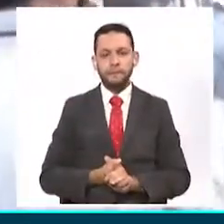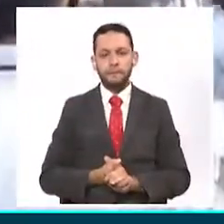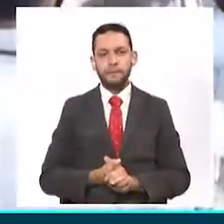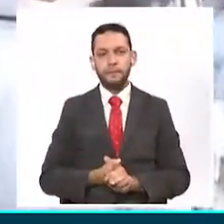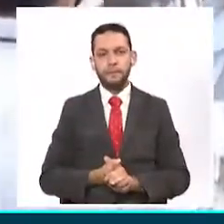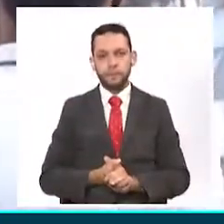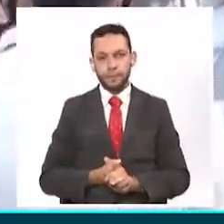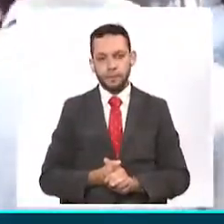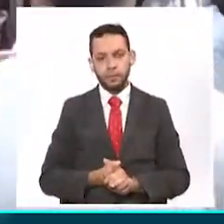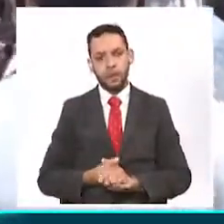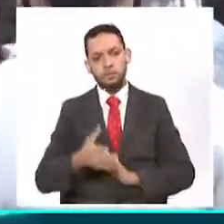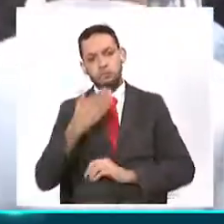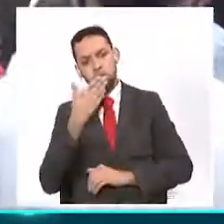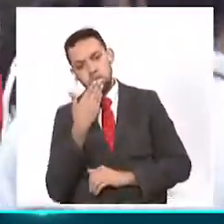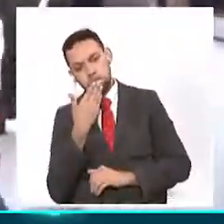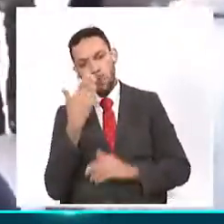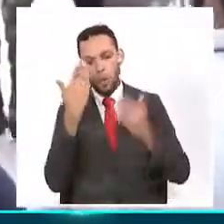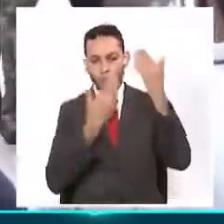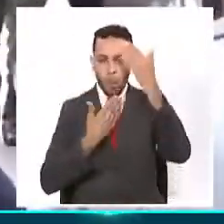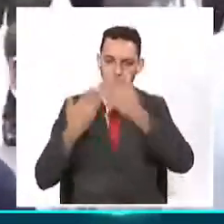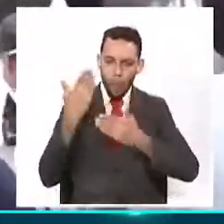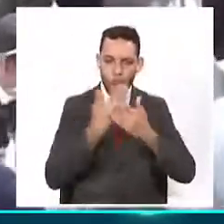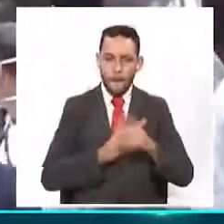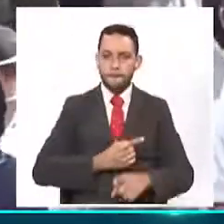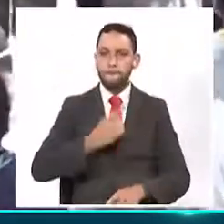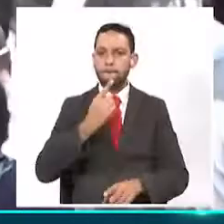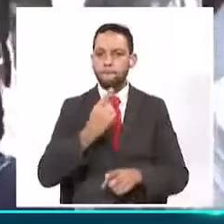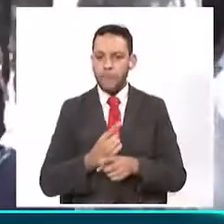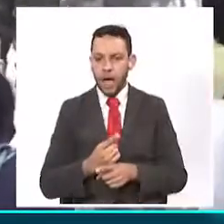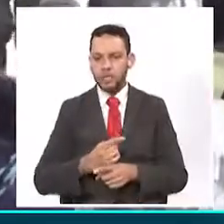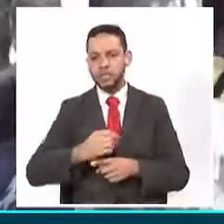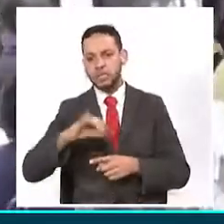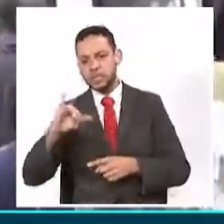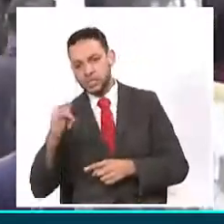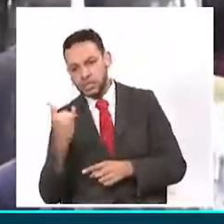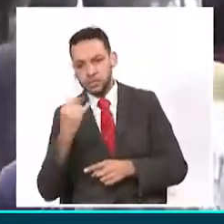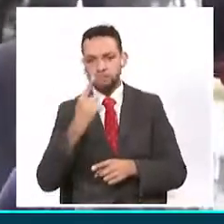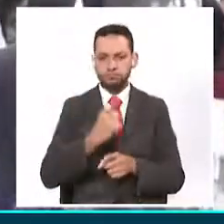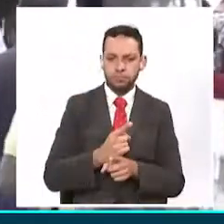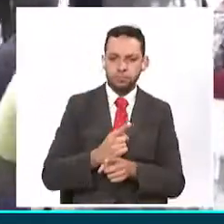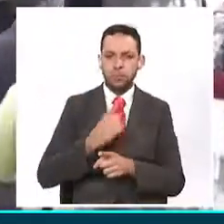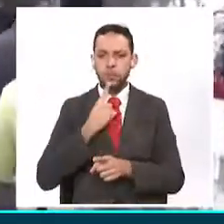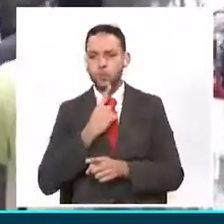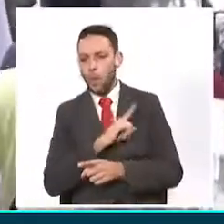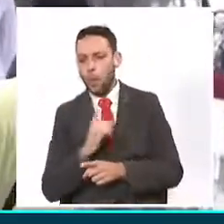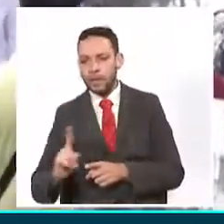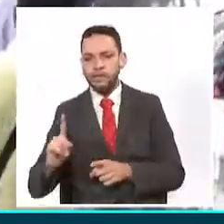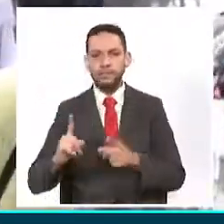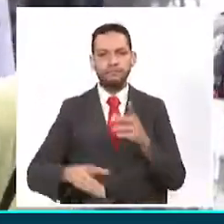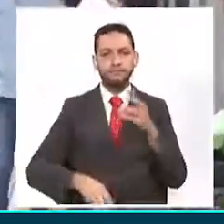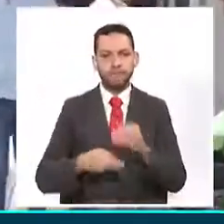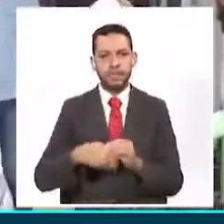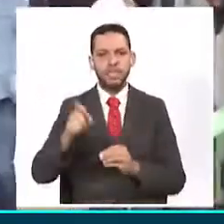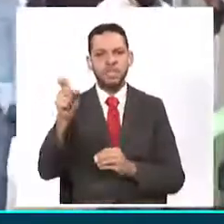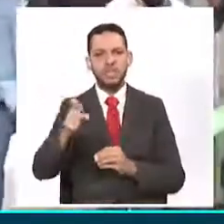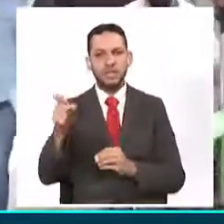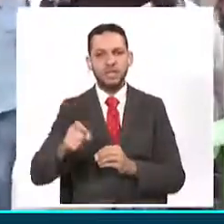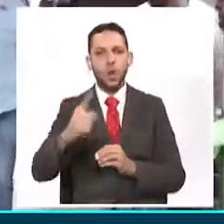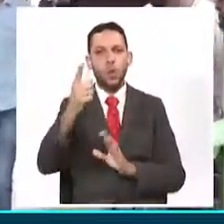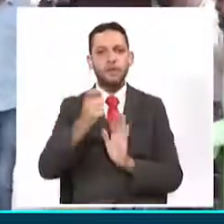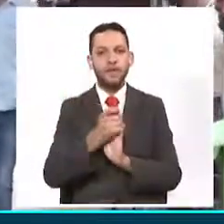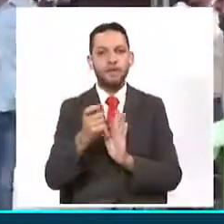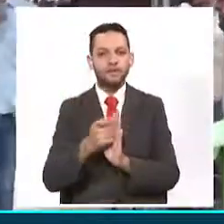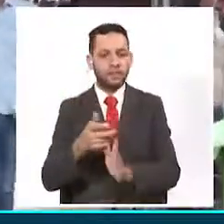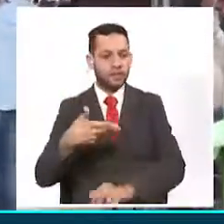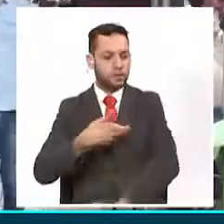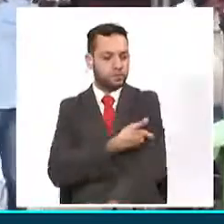De ensayar si realmente sirve y qué tan segura es, ahora lo que se requiere establecer es si una sola aplicación del biológico